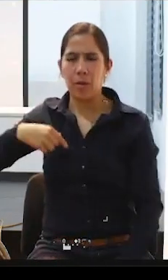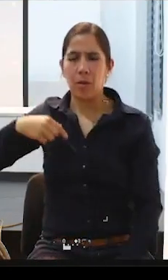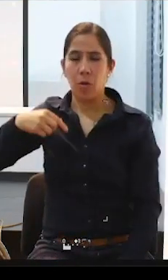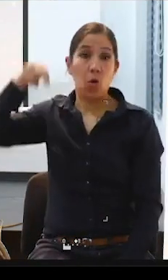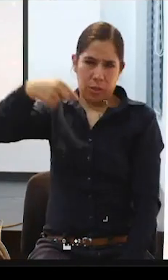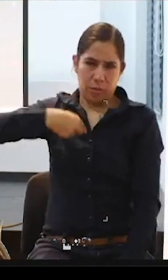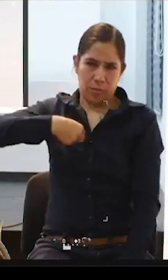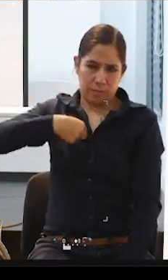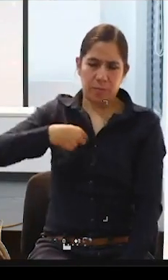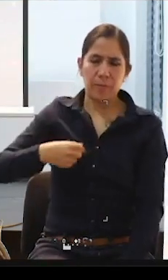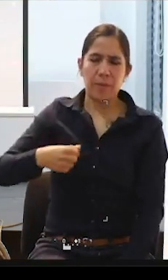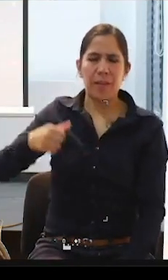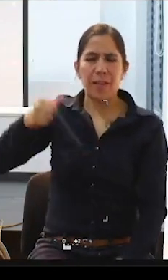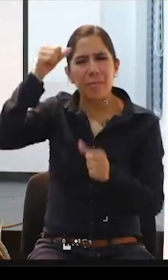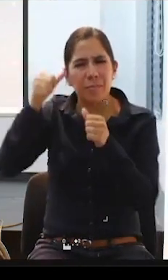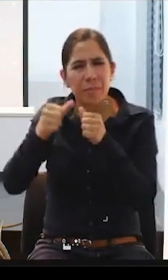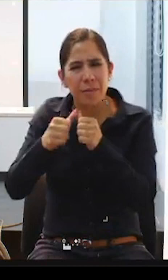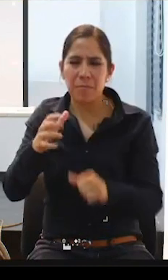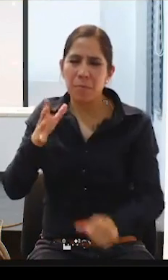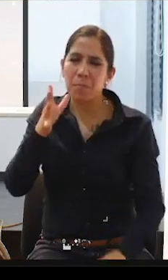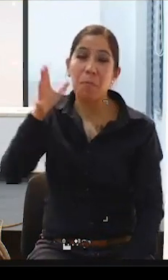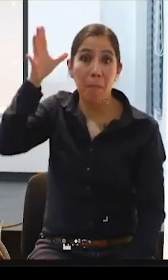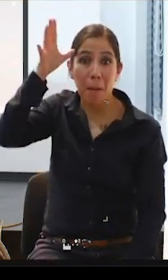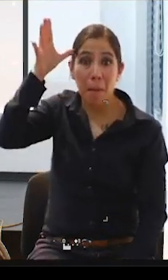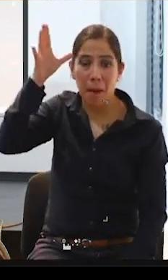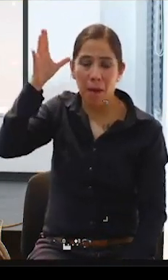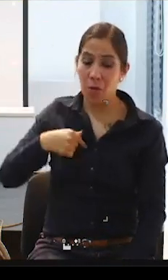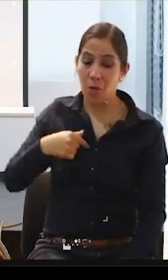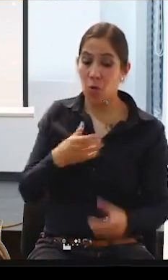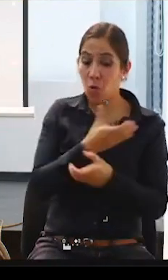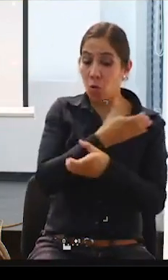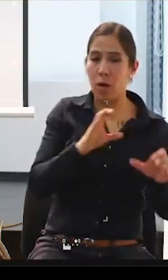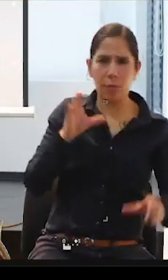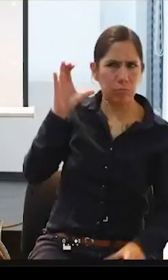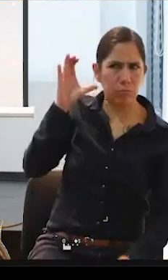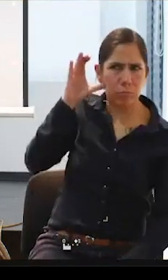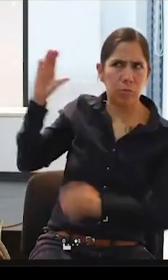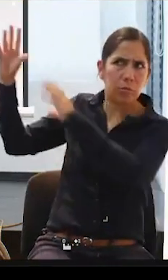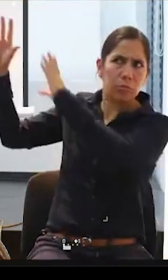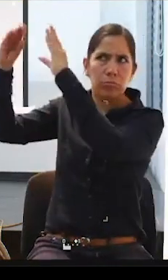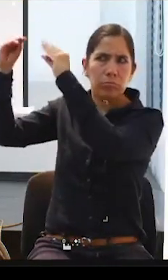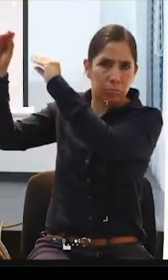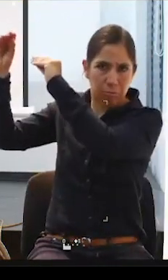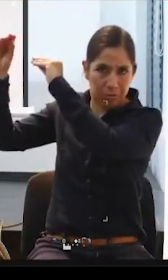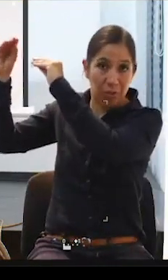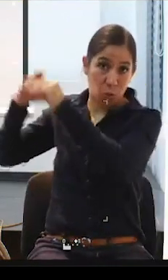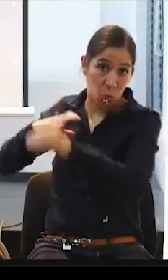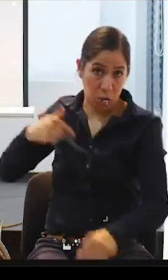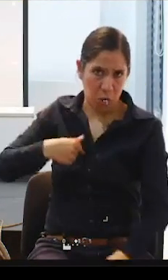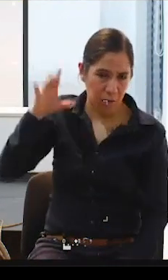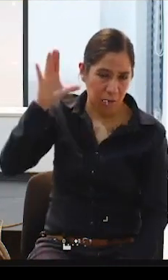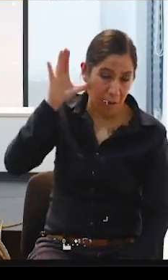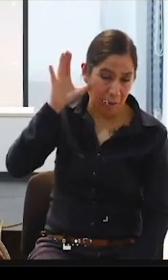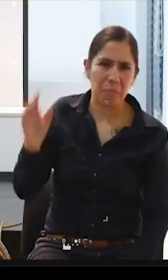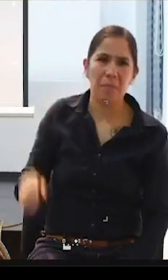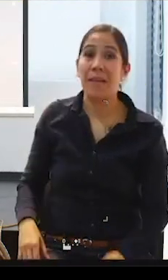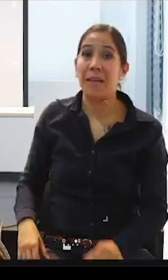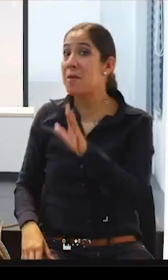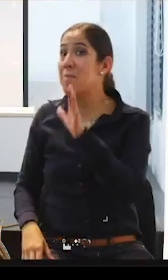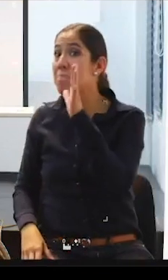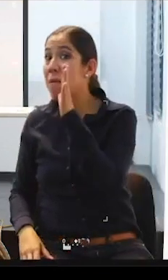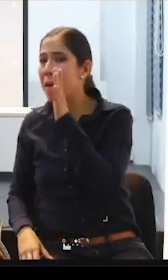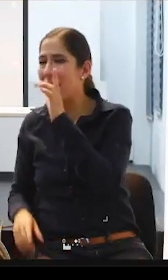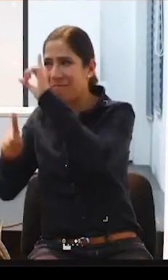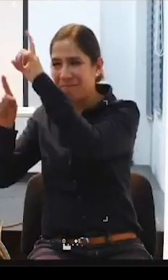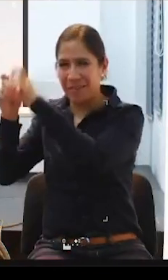escuché hablar en la cocina mi cuarto estaba cerca y ella le decía le preguntaba ¿la vamos a dejar ir? ¿verdad? como porque yo tenía